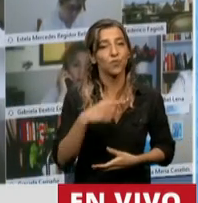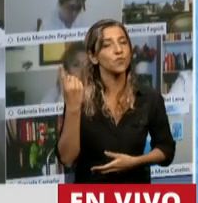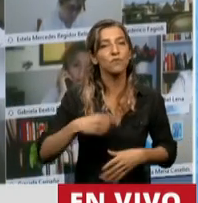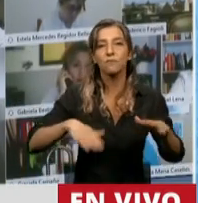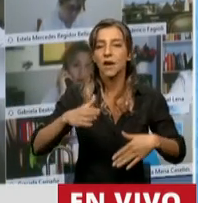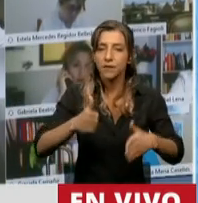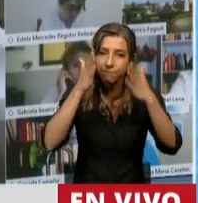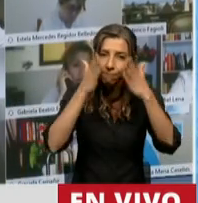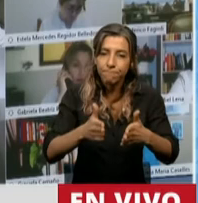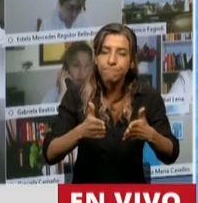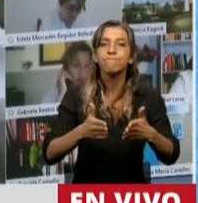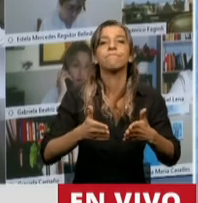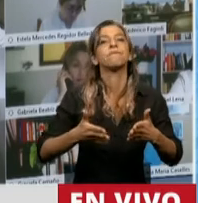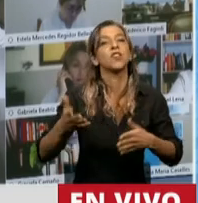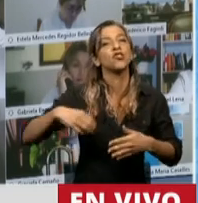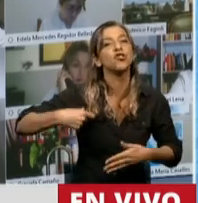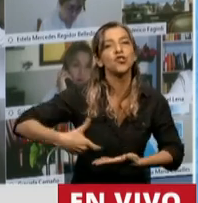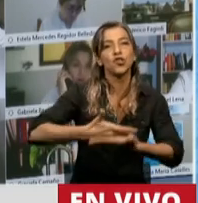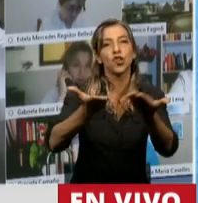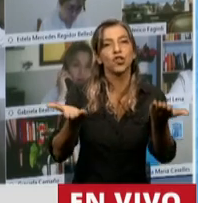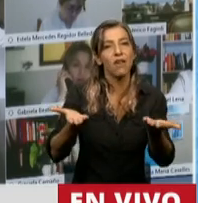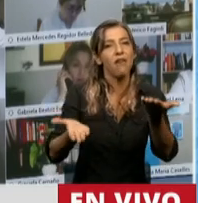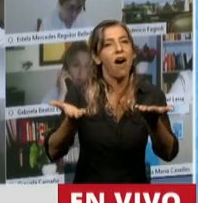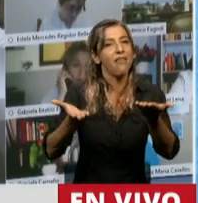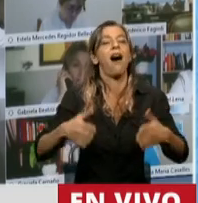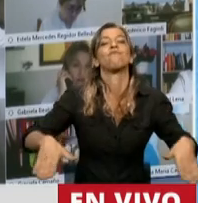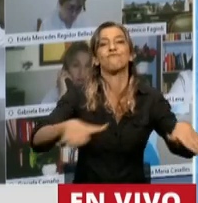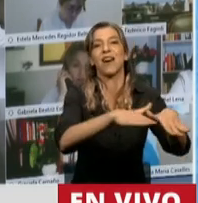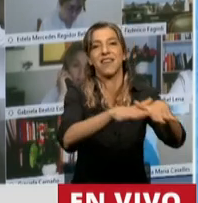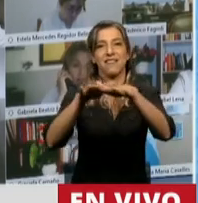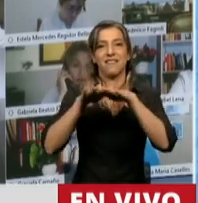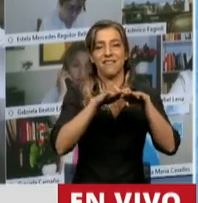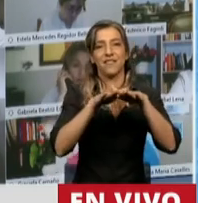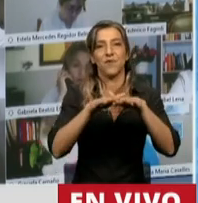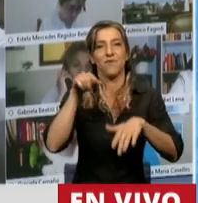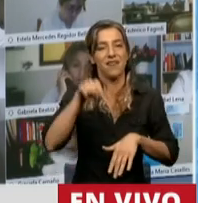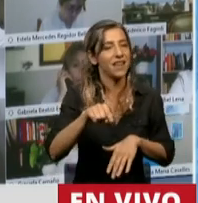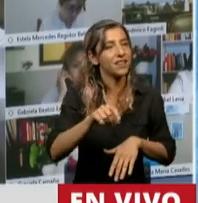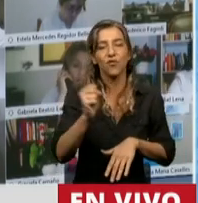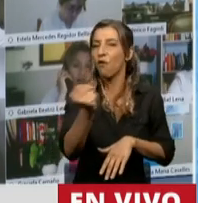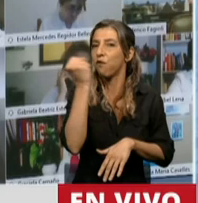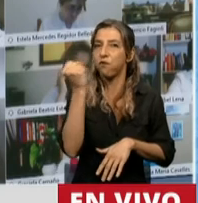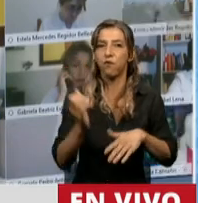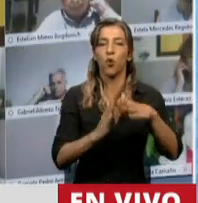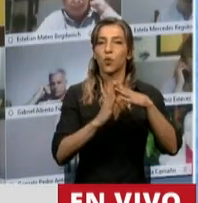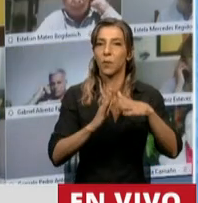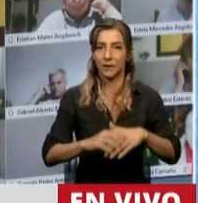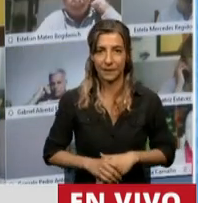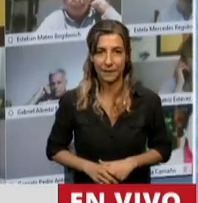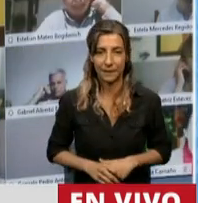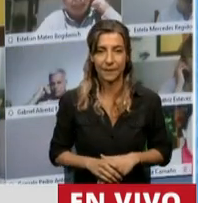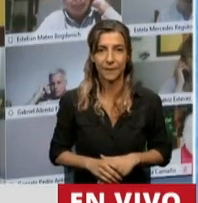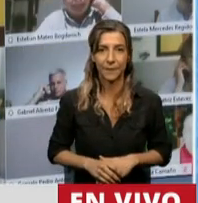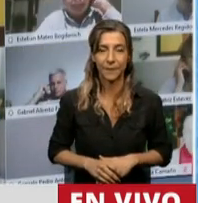eje primario, con la seguridad social y jurídica como parámetros fundamentales para cada acto de gobierno.